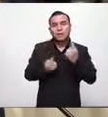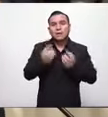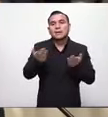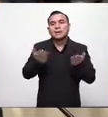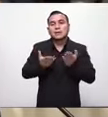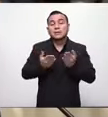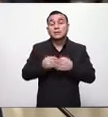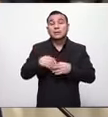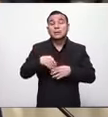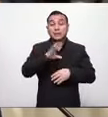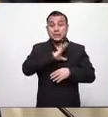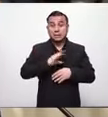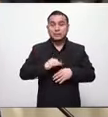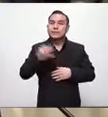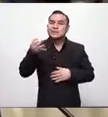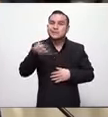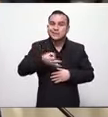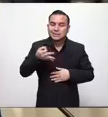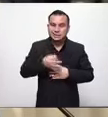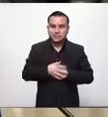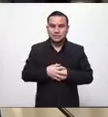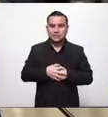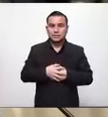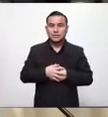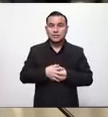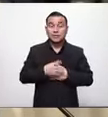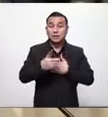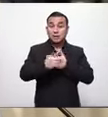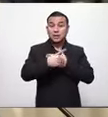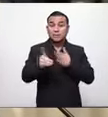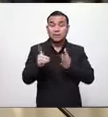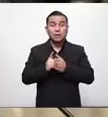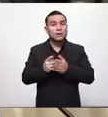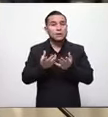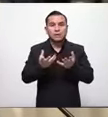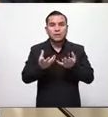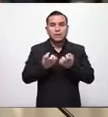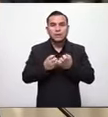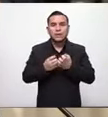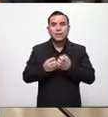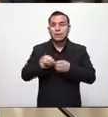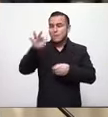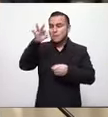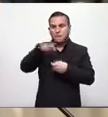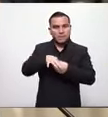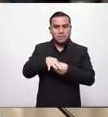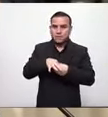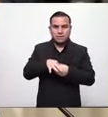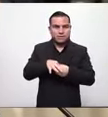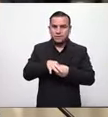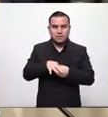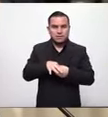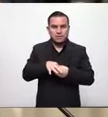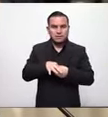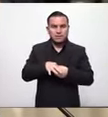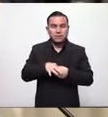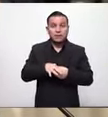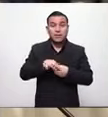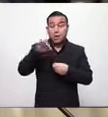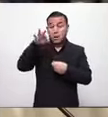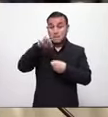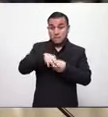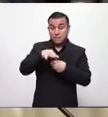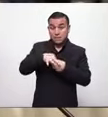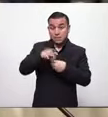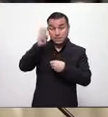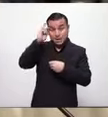hacer lo que el país necesita señores no tratemos de ganar votos porque los votos